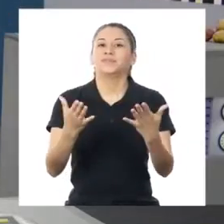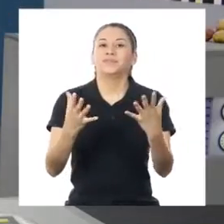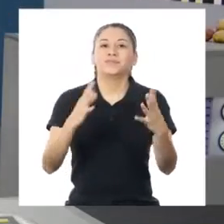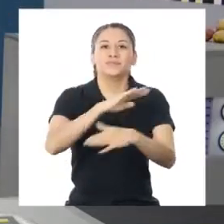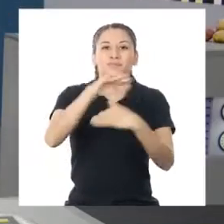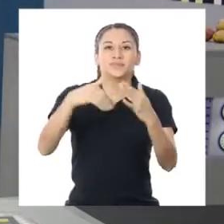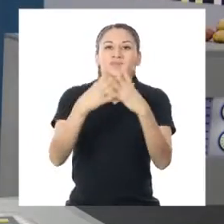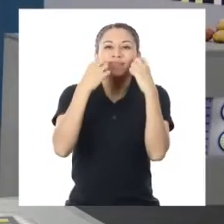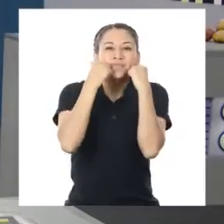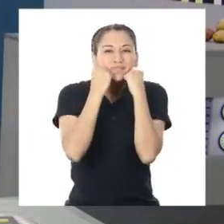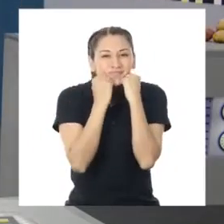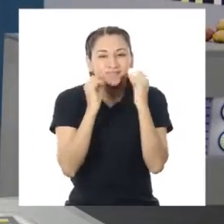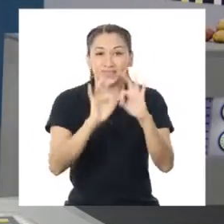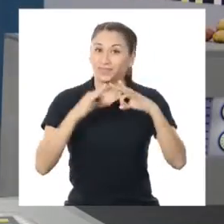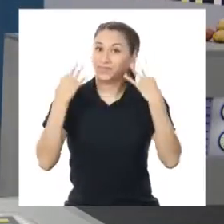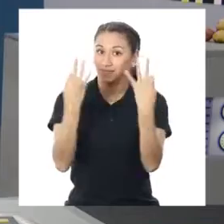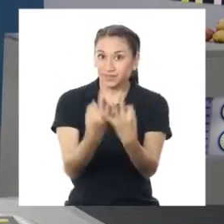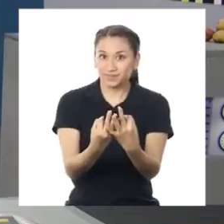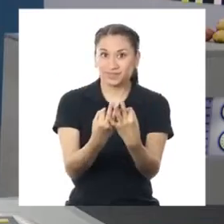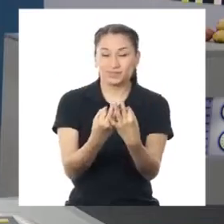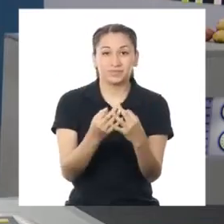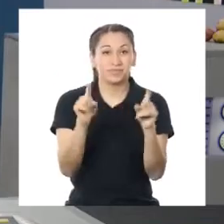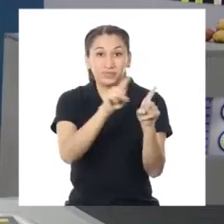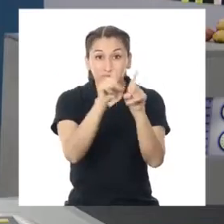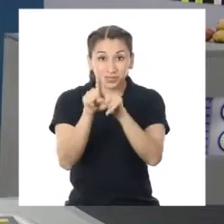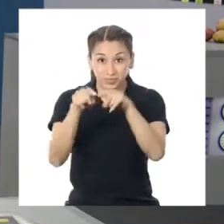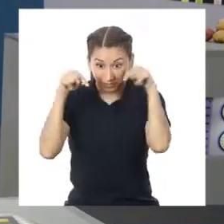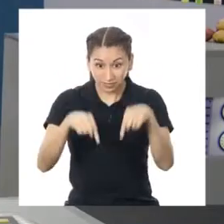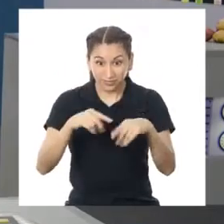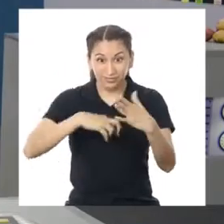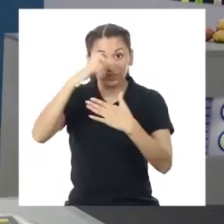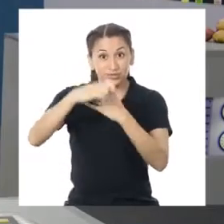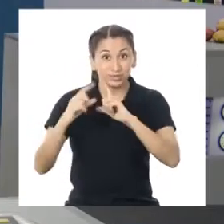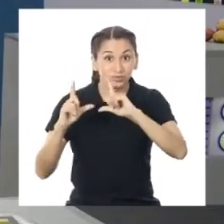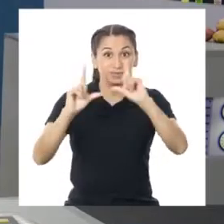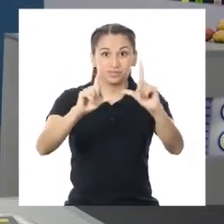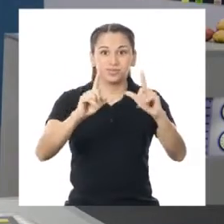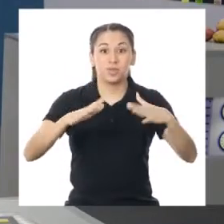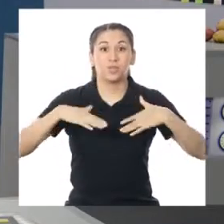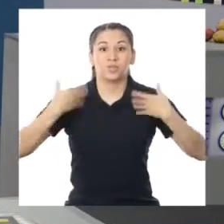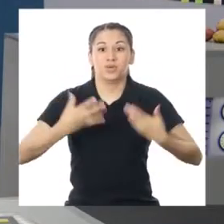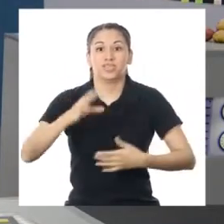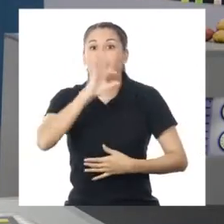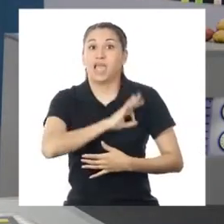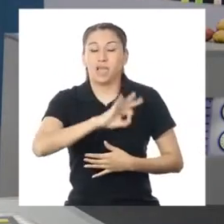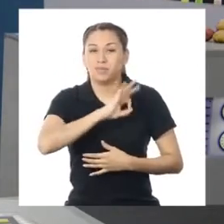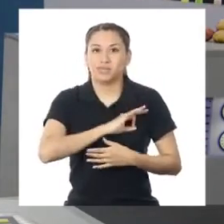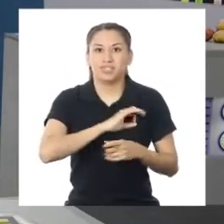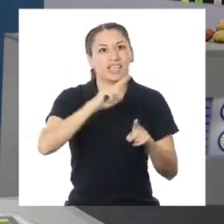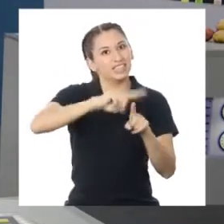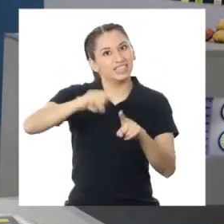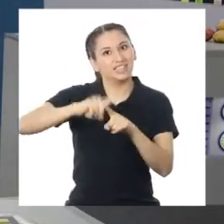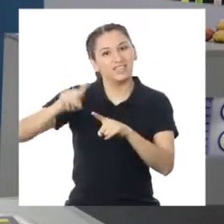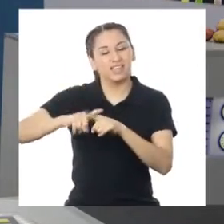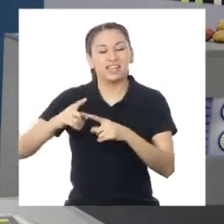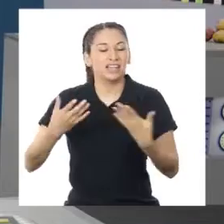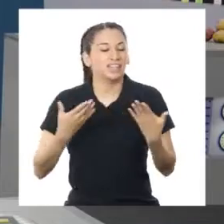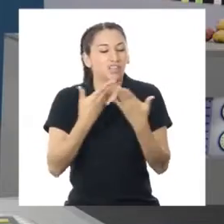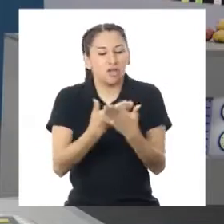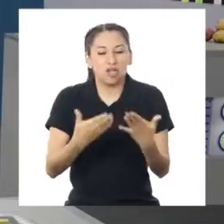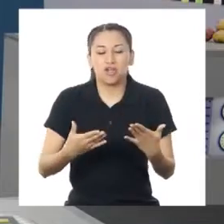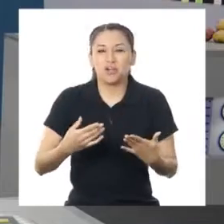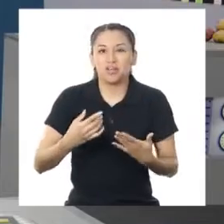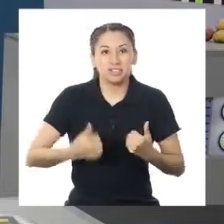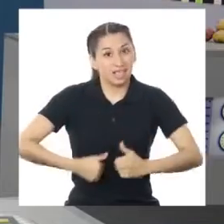¡Estimadas familias! Al igual que este programa, podemos aprovechar diversas situaciones de la